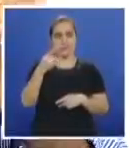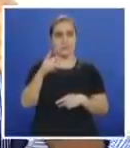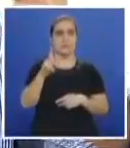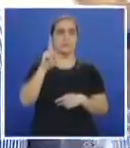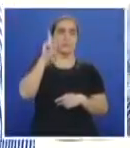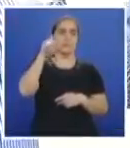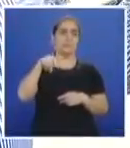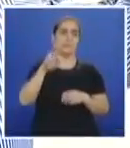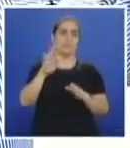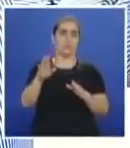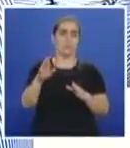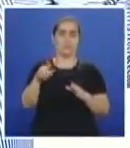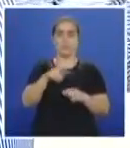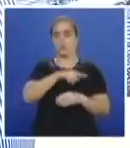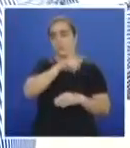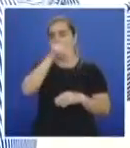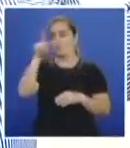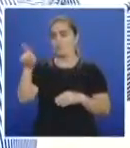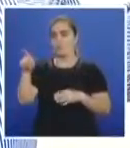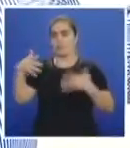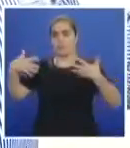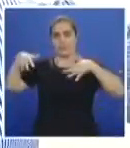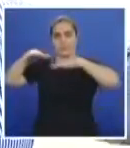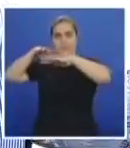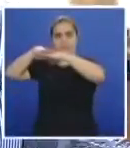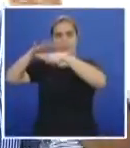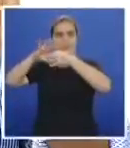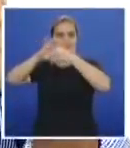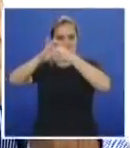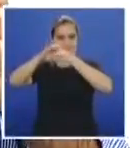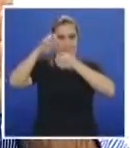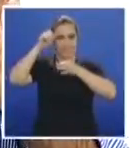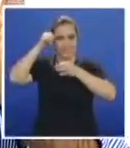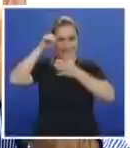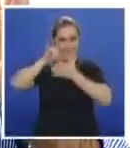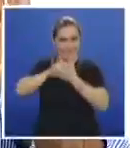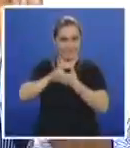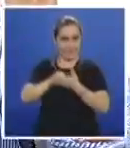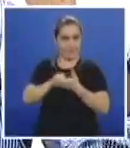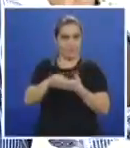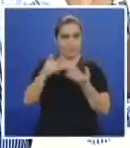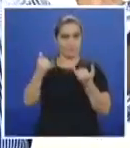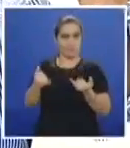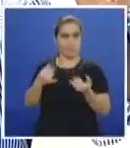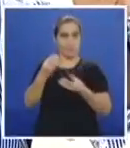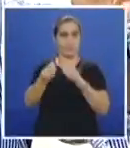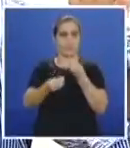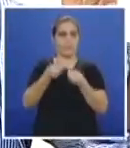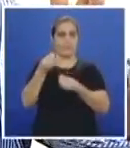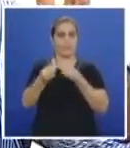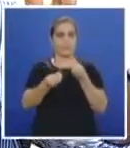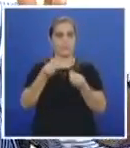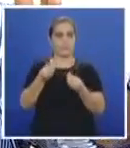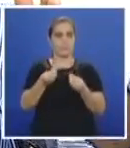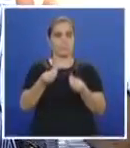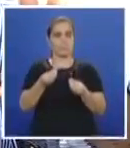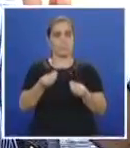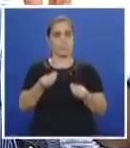y conecta con la plazoleta Jairo Varela. De tal manera que se van a poner unos